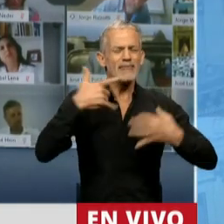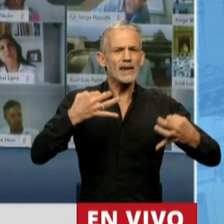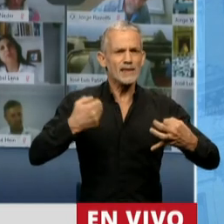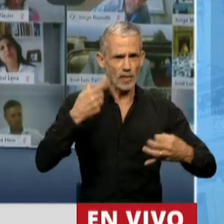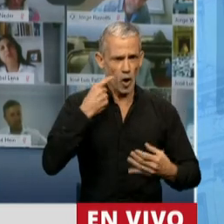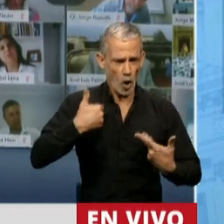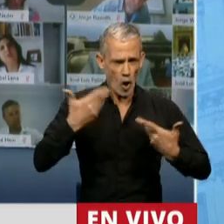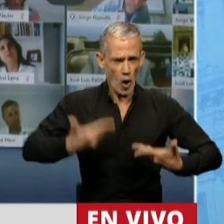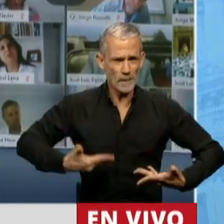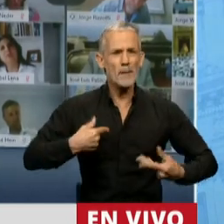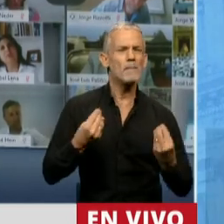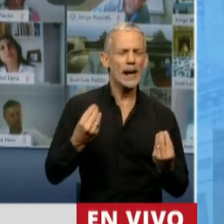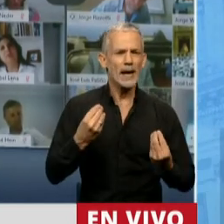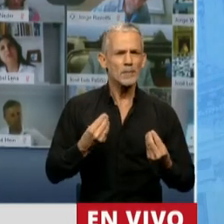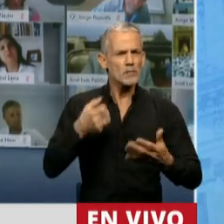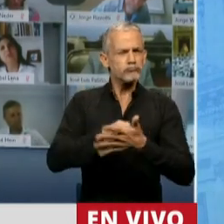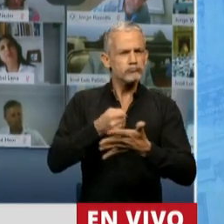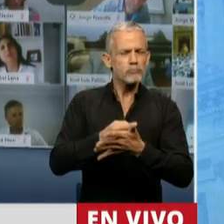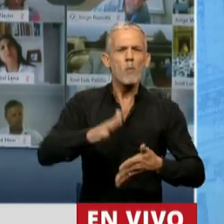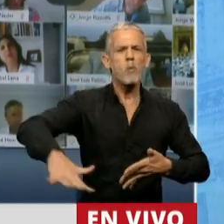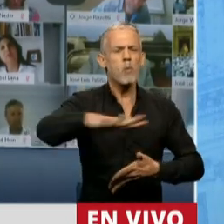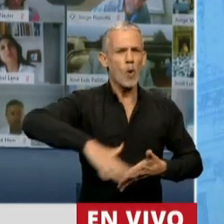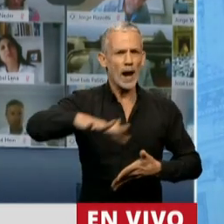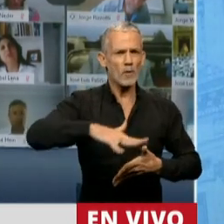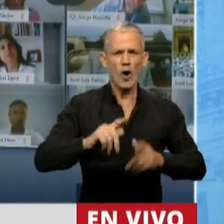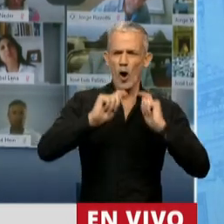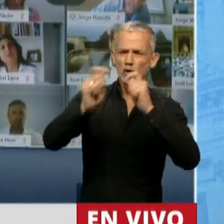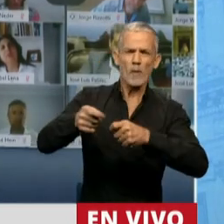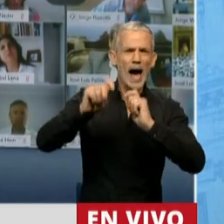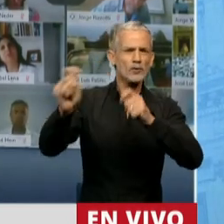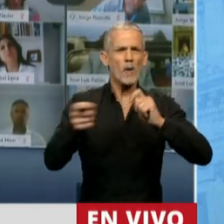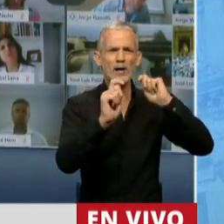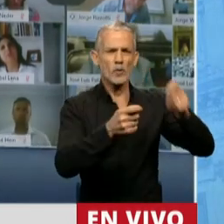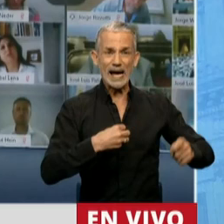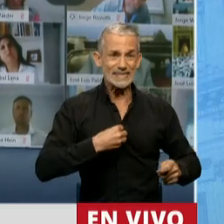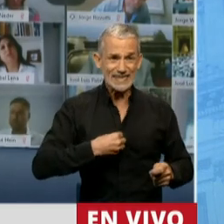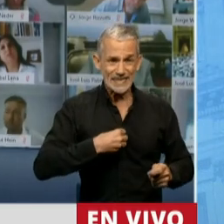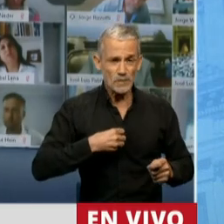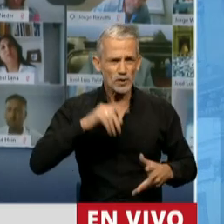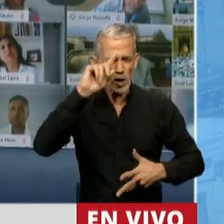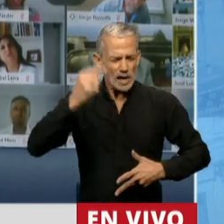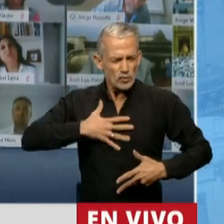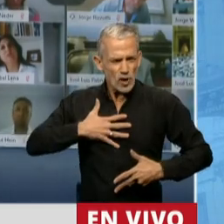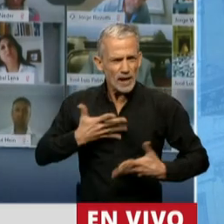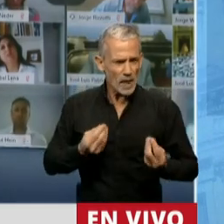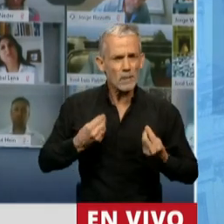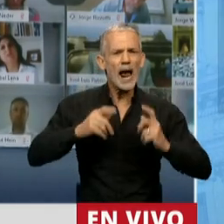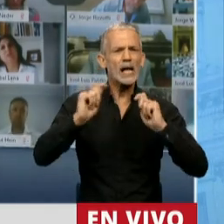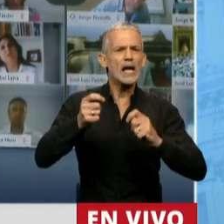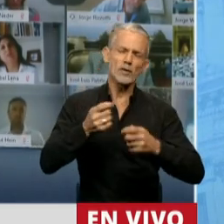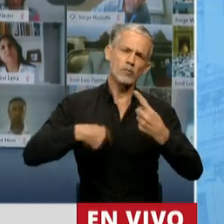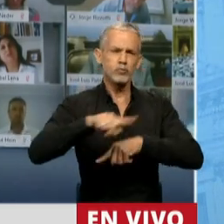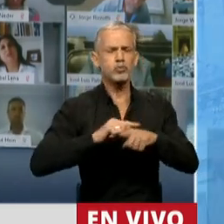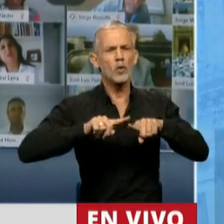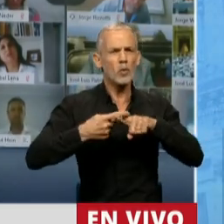hombres al servicio de la causa del pueblo, jamás delegaremos nuestro profundo sentimiento de nacionalidad para enrolarnos en